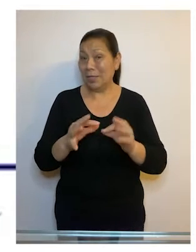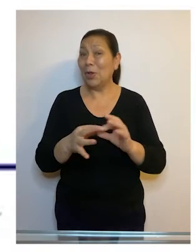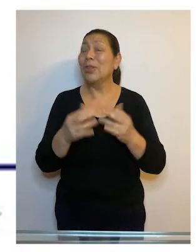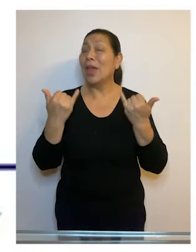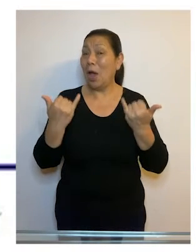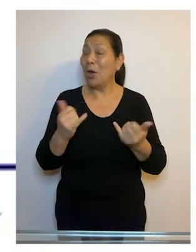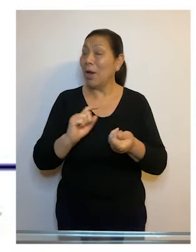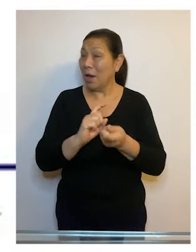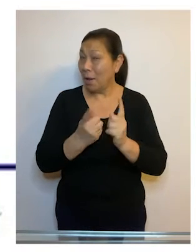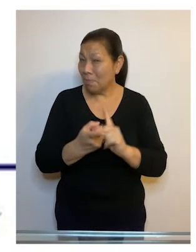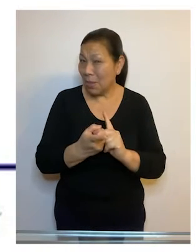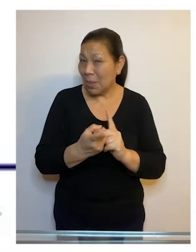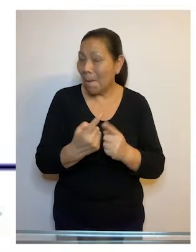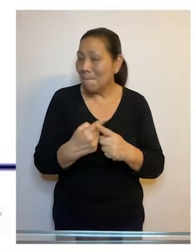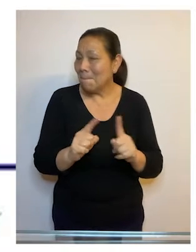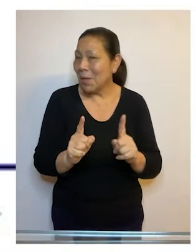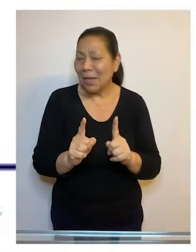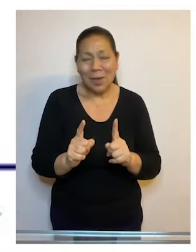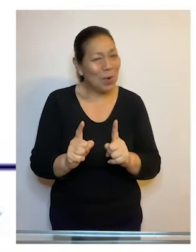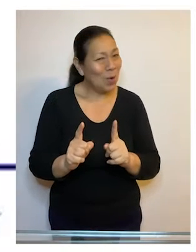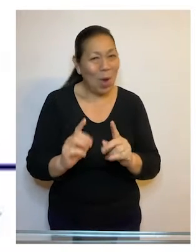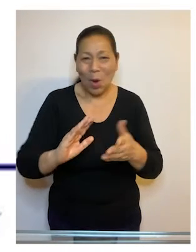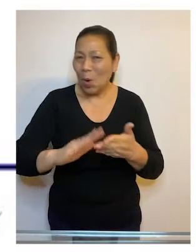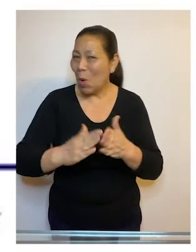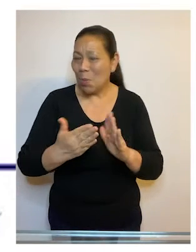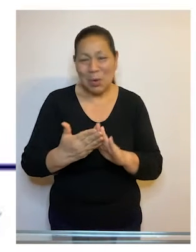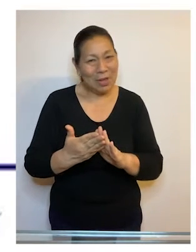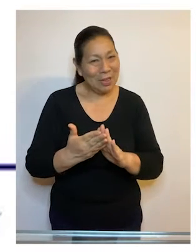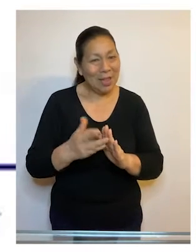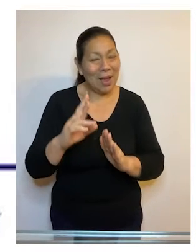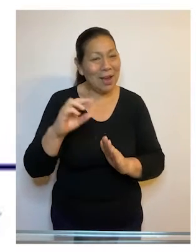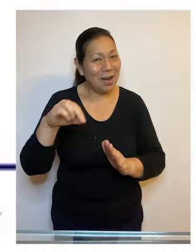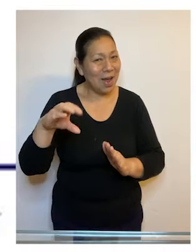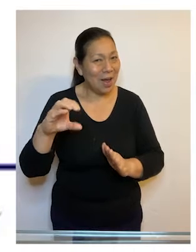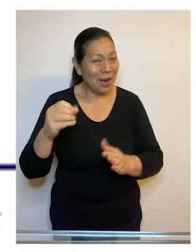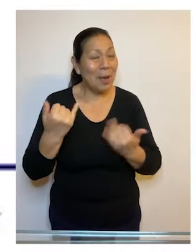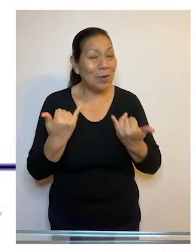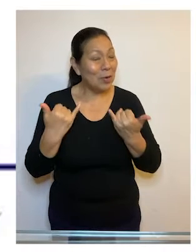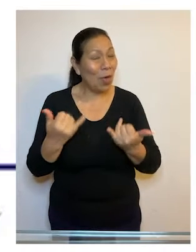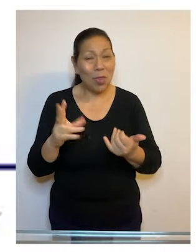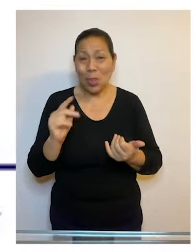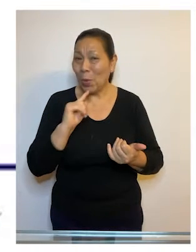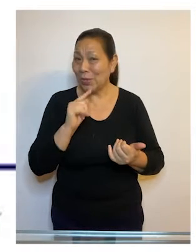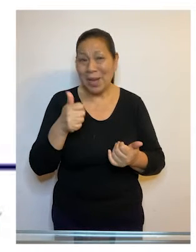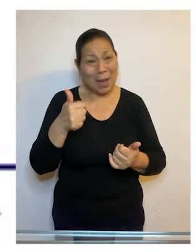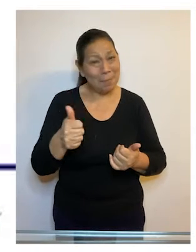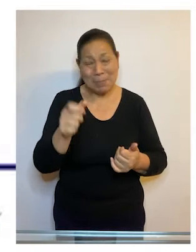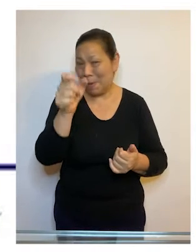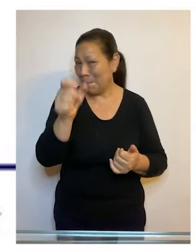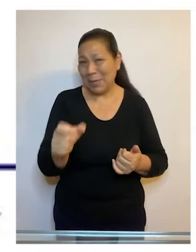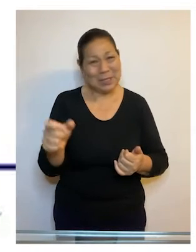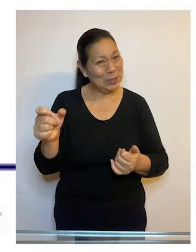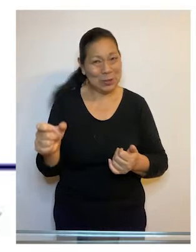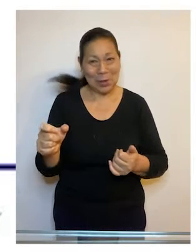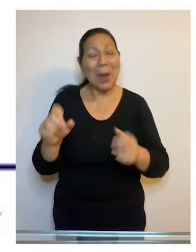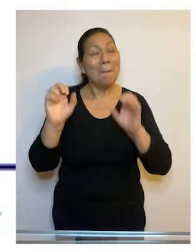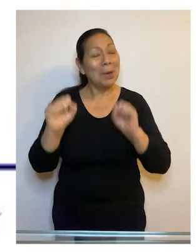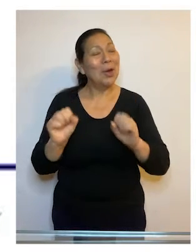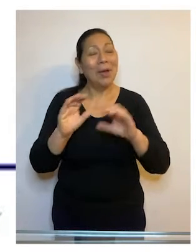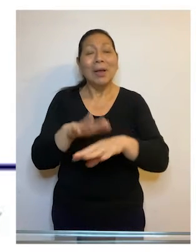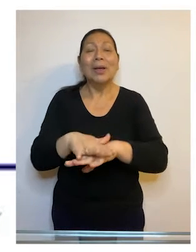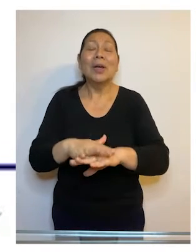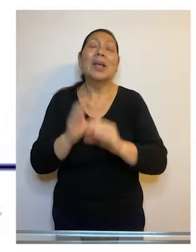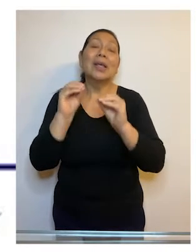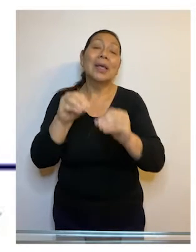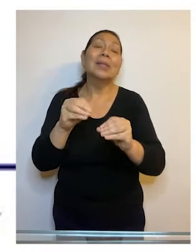historia vigente, habrá cambiado el escenario y no será la comunidad de arrancas, es el escenario actual, no serán los mismos personajes, pero